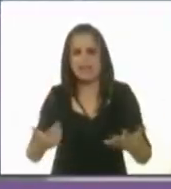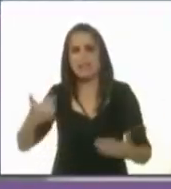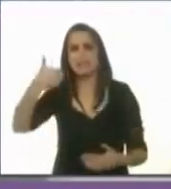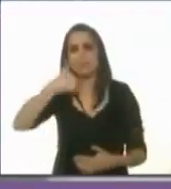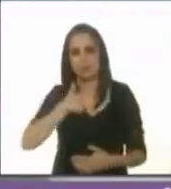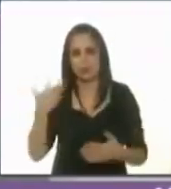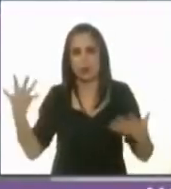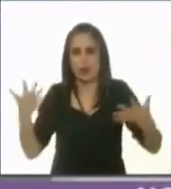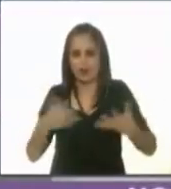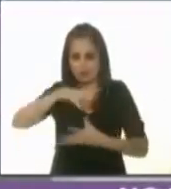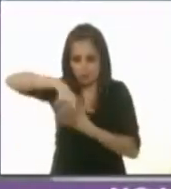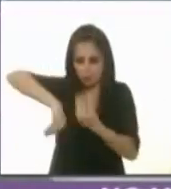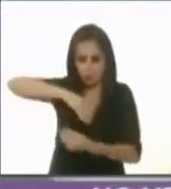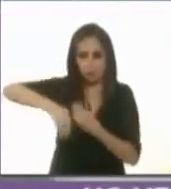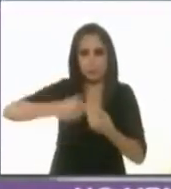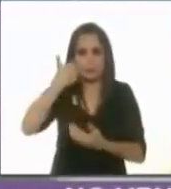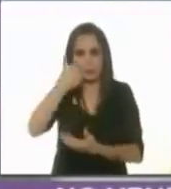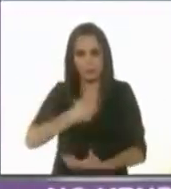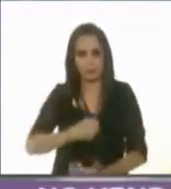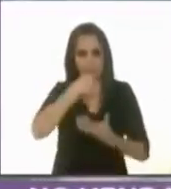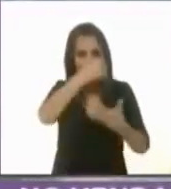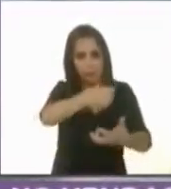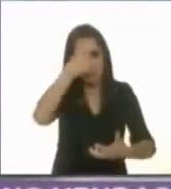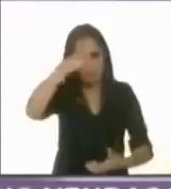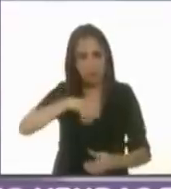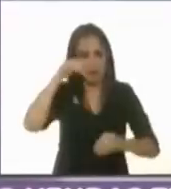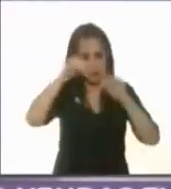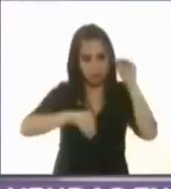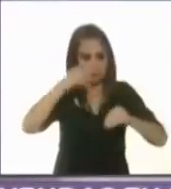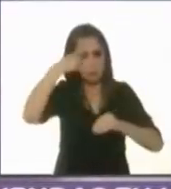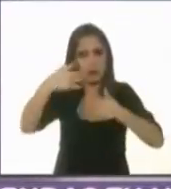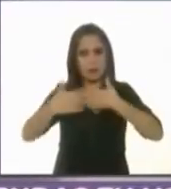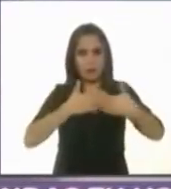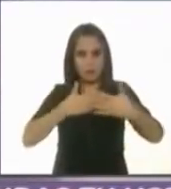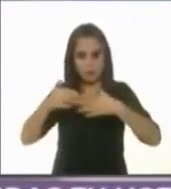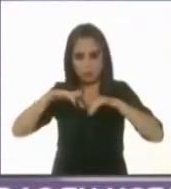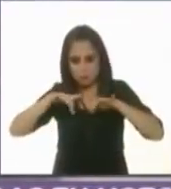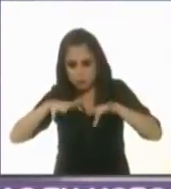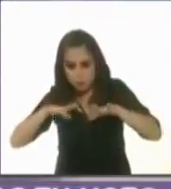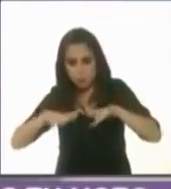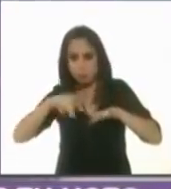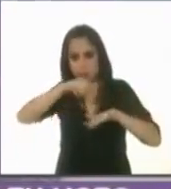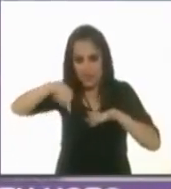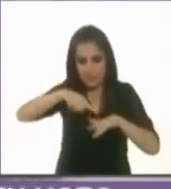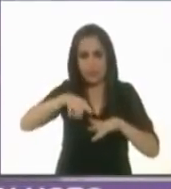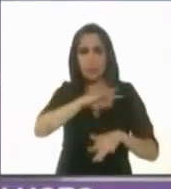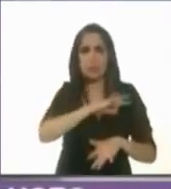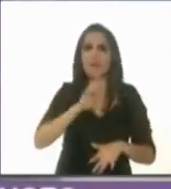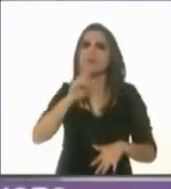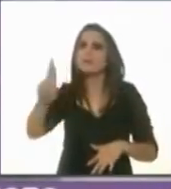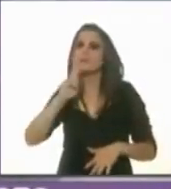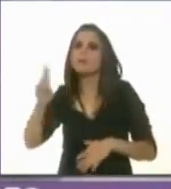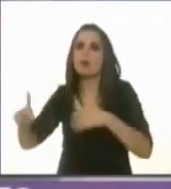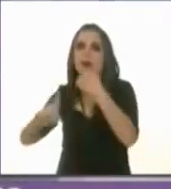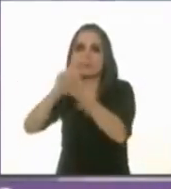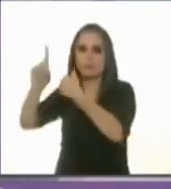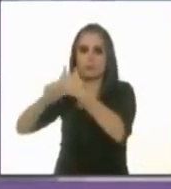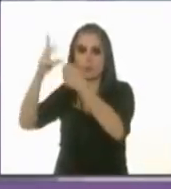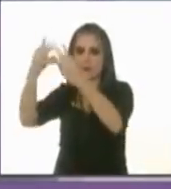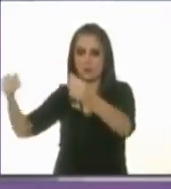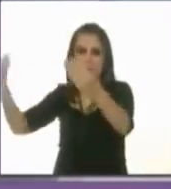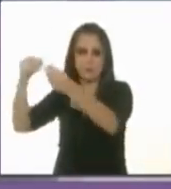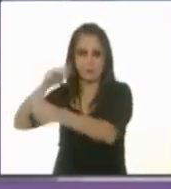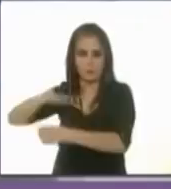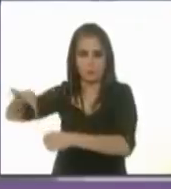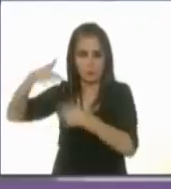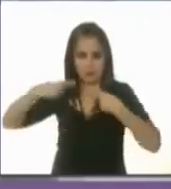presupuestal para apoyar las aplicaciones digitales que den respuesta a problemas públicos. También